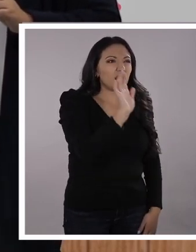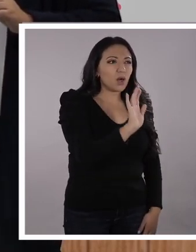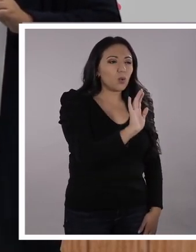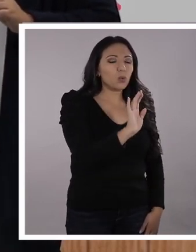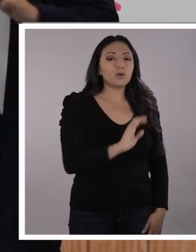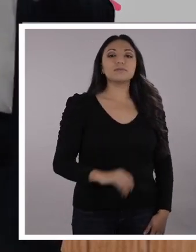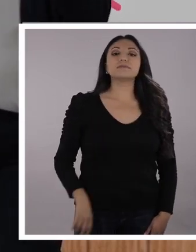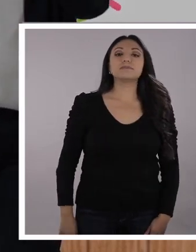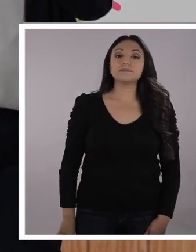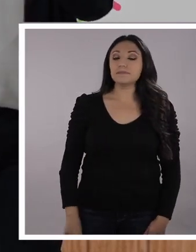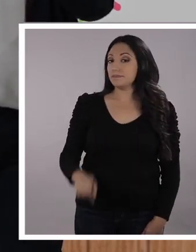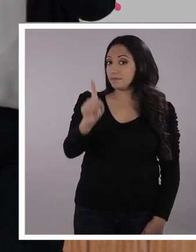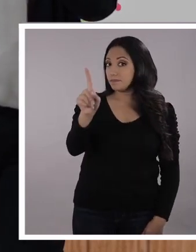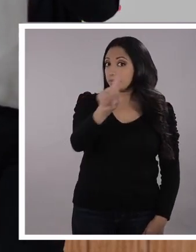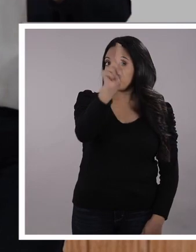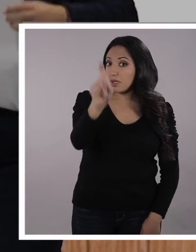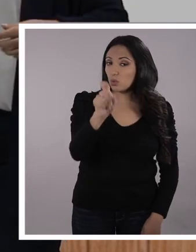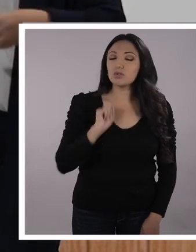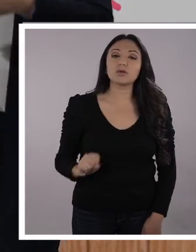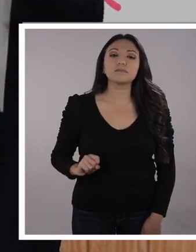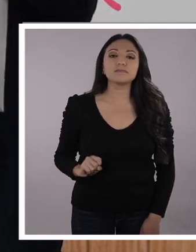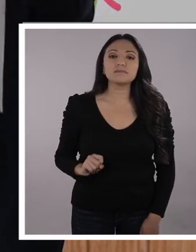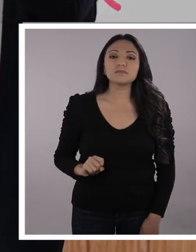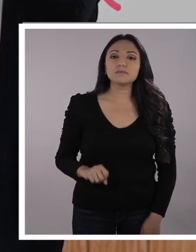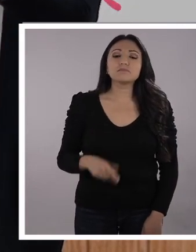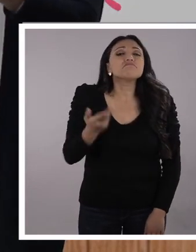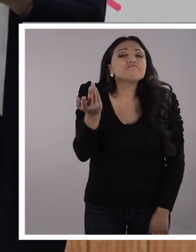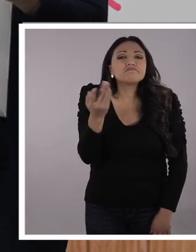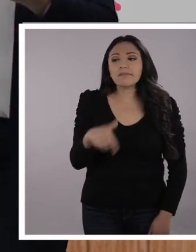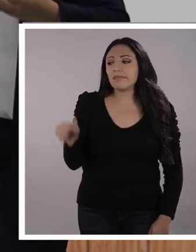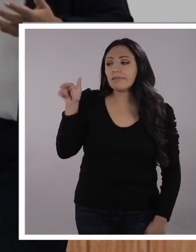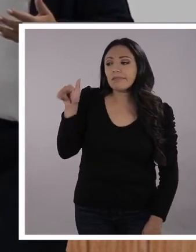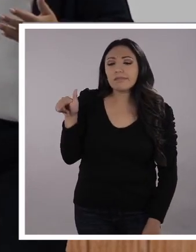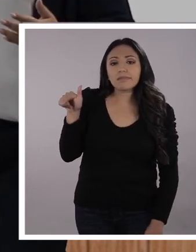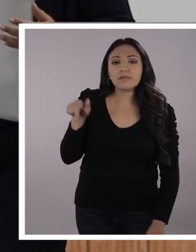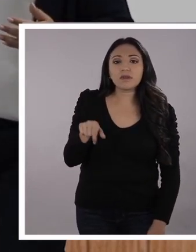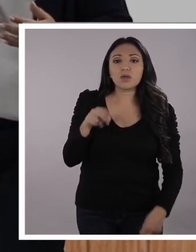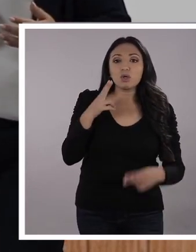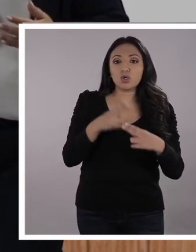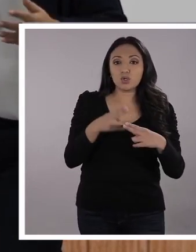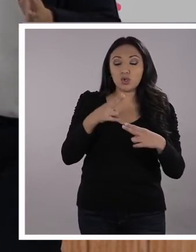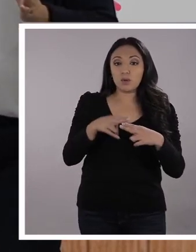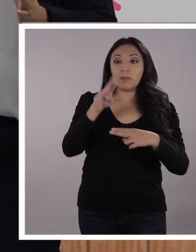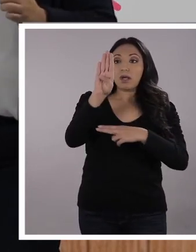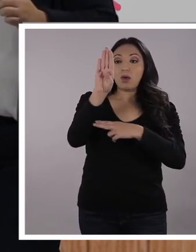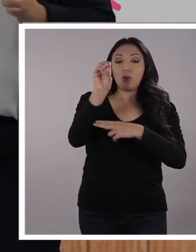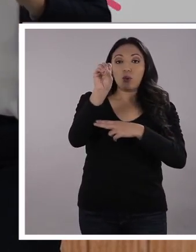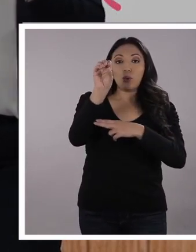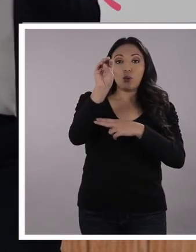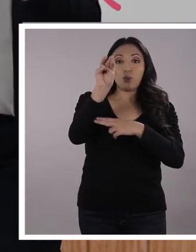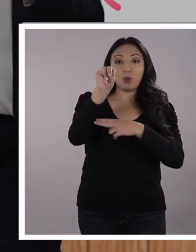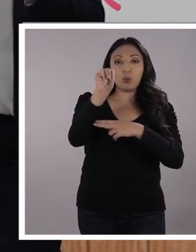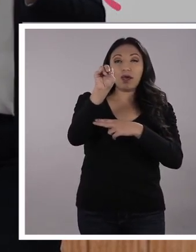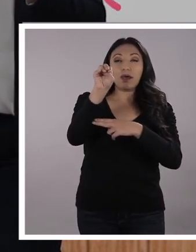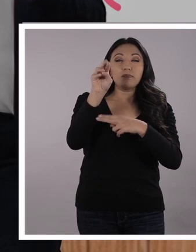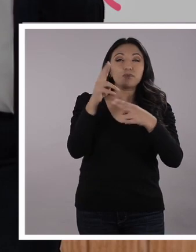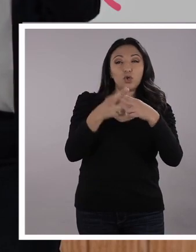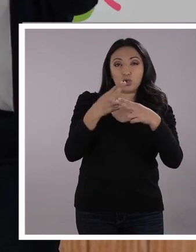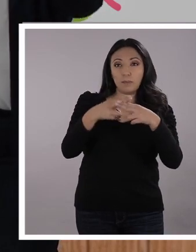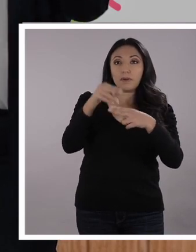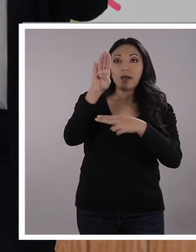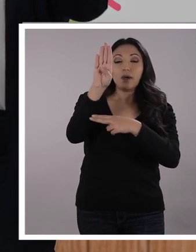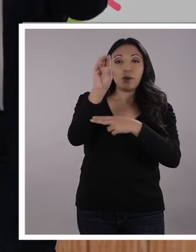Así es. Interesante. Sí. La pregunta es, ¿qué tendrá Boyan Slat, que es el nombre de este muchacho,